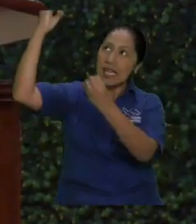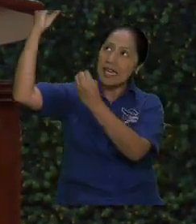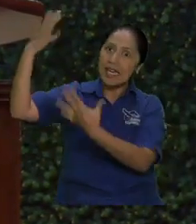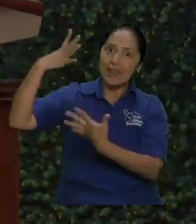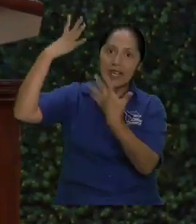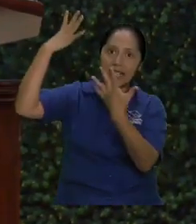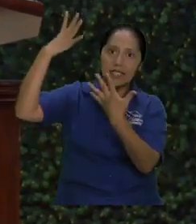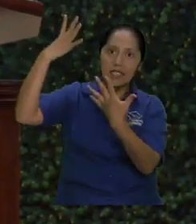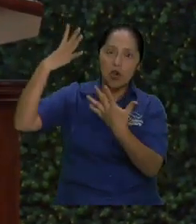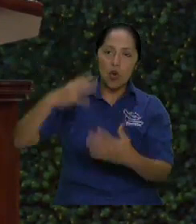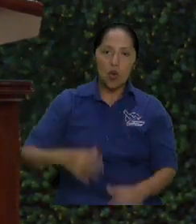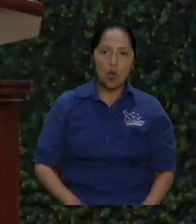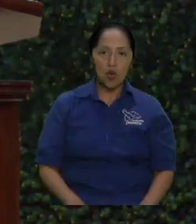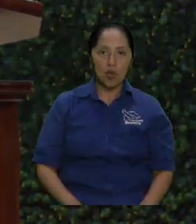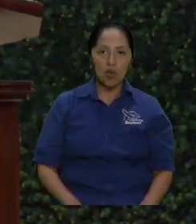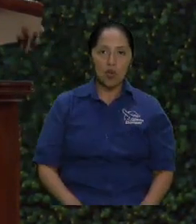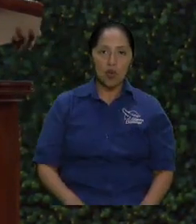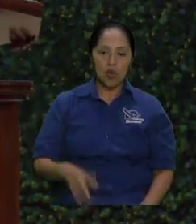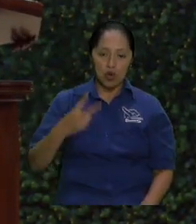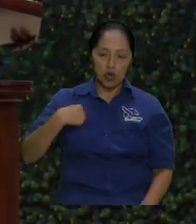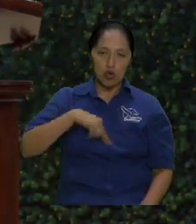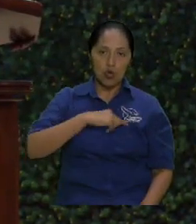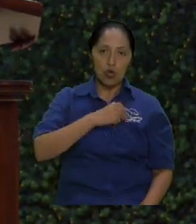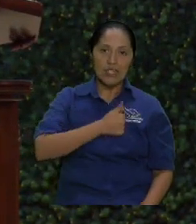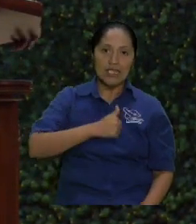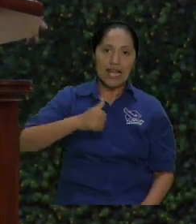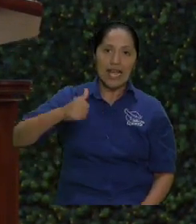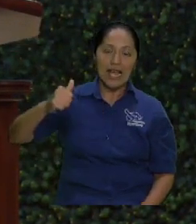deleite deleitas